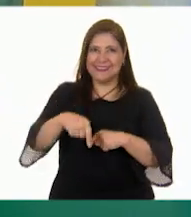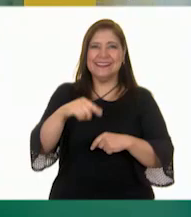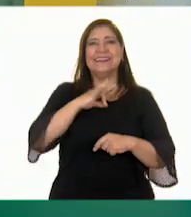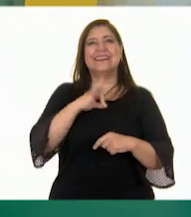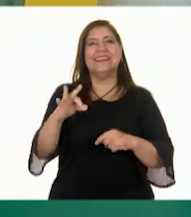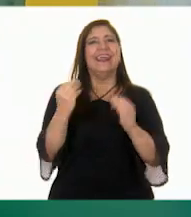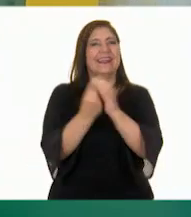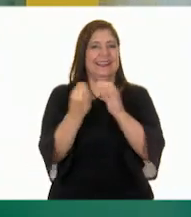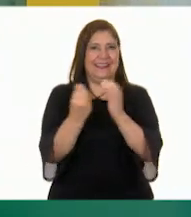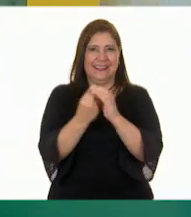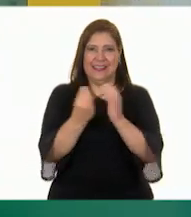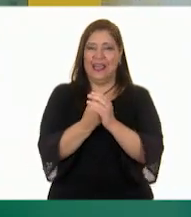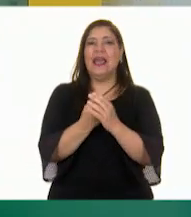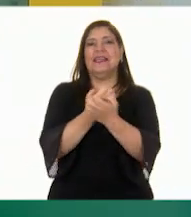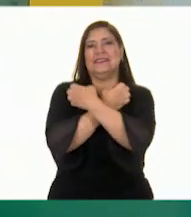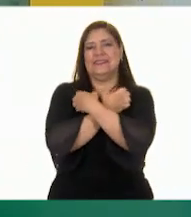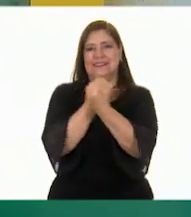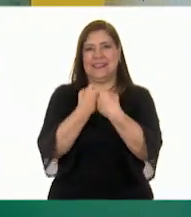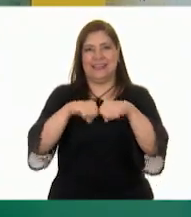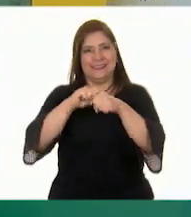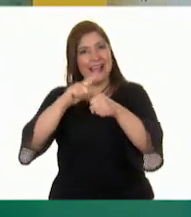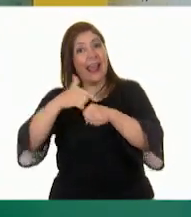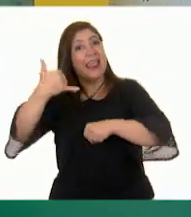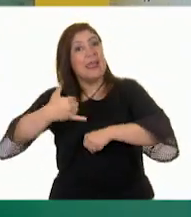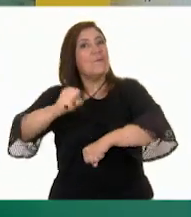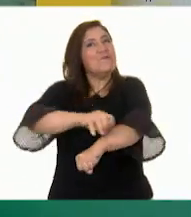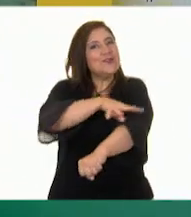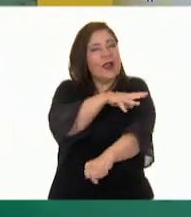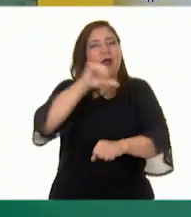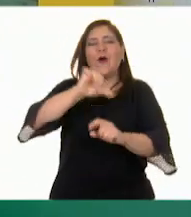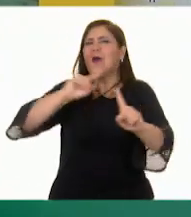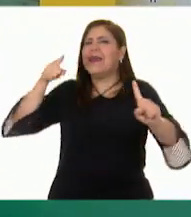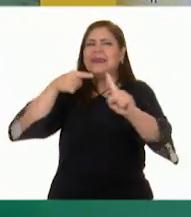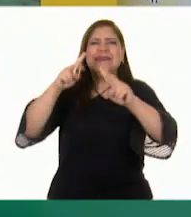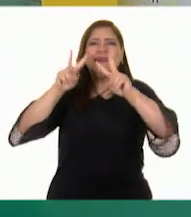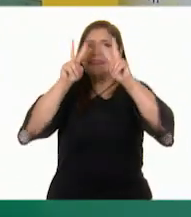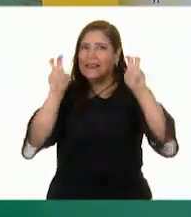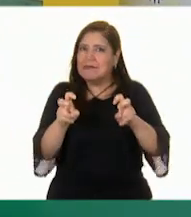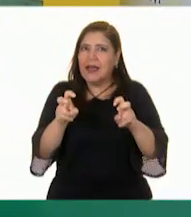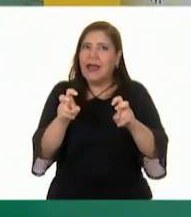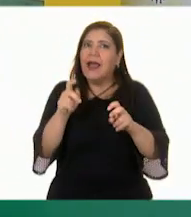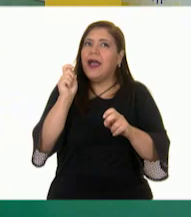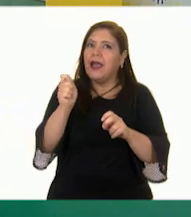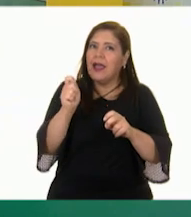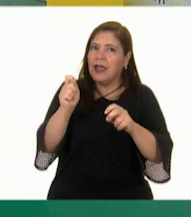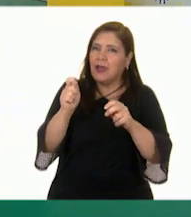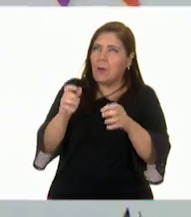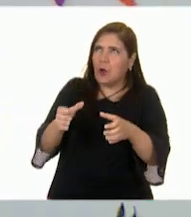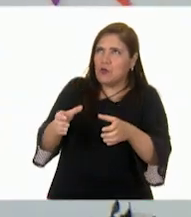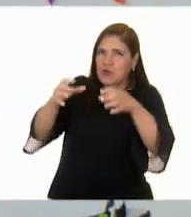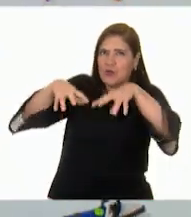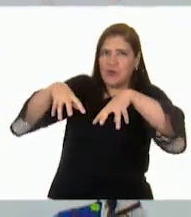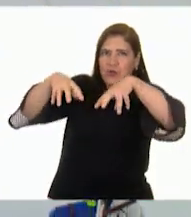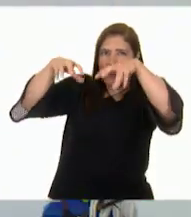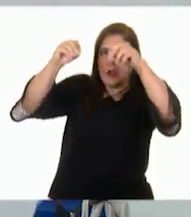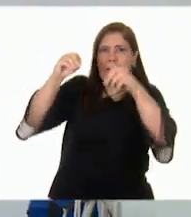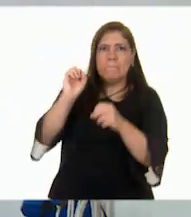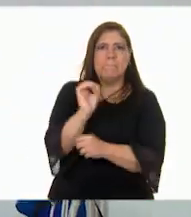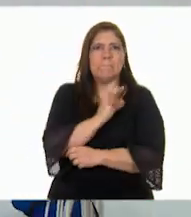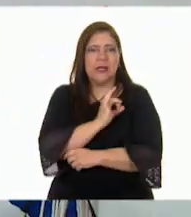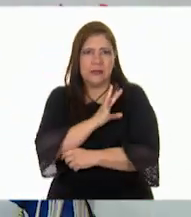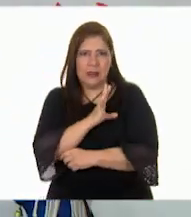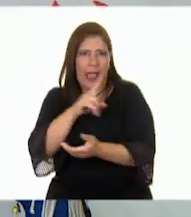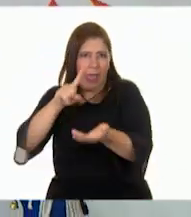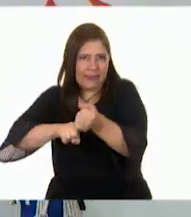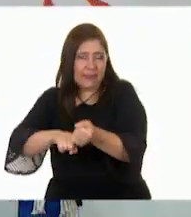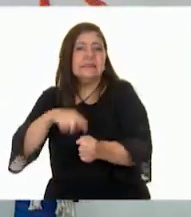este, nuestro espacio de educación socioemocional. El tema del día de hoy se llama En la Torre del Miedo. Quisiera darle la bienvenida